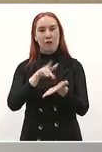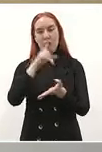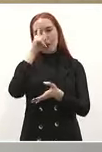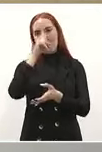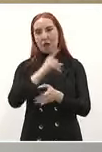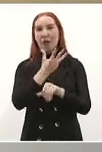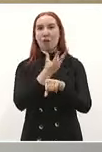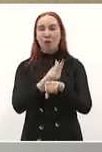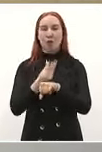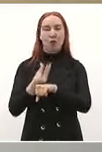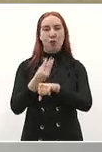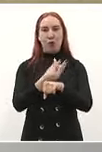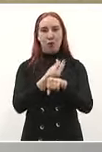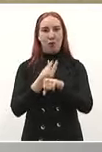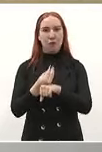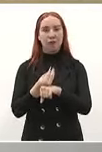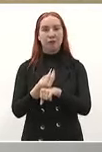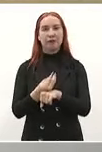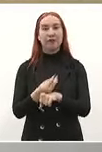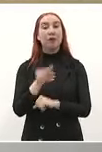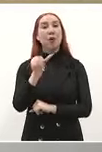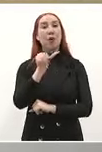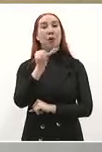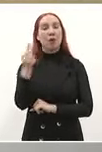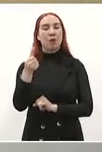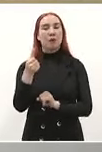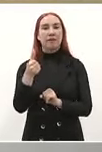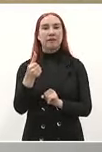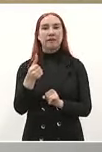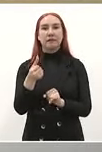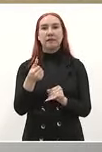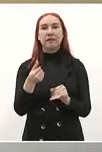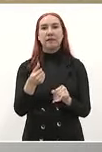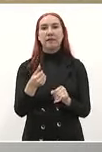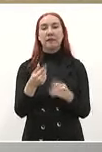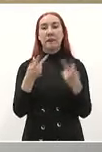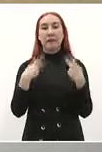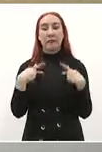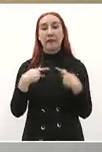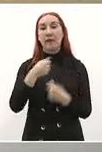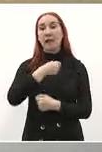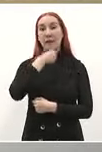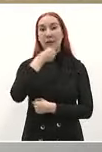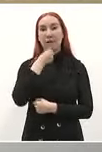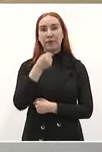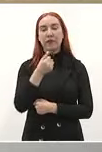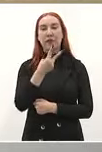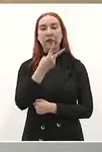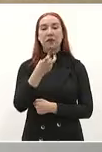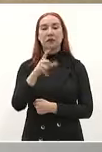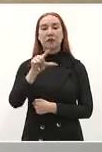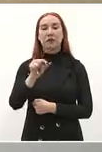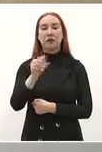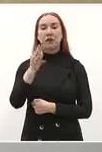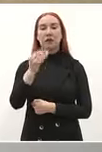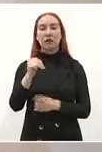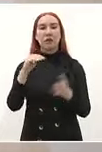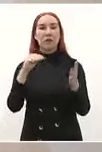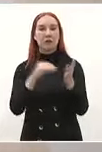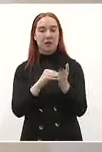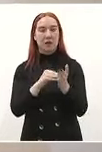en el caso de los adultos mayores son 279 mil